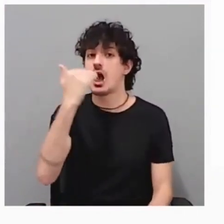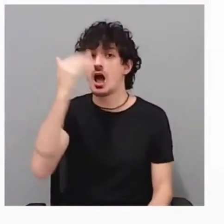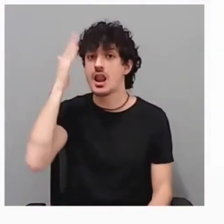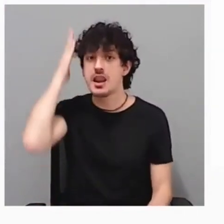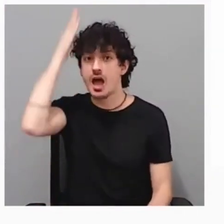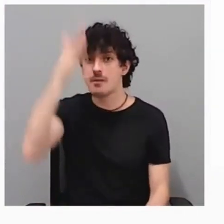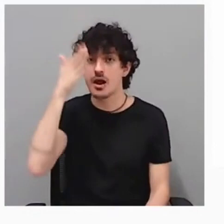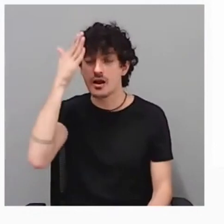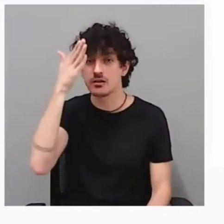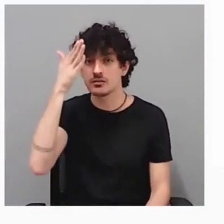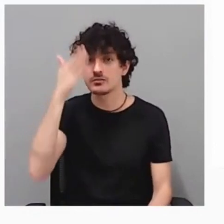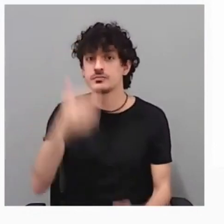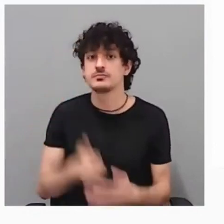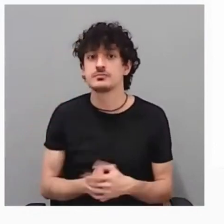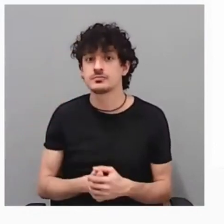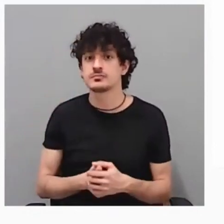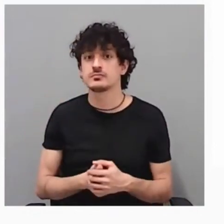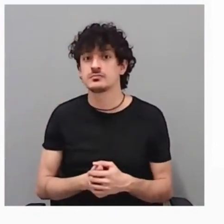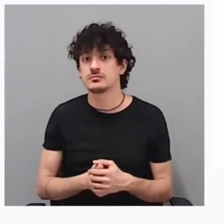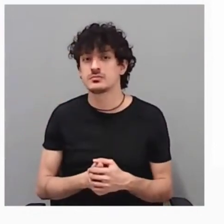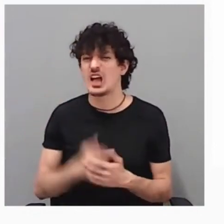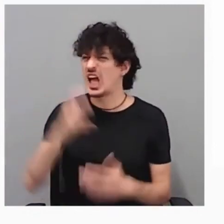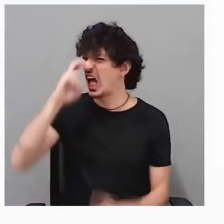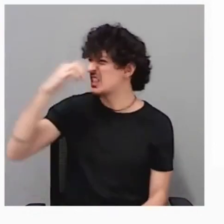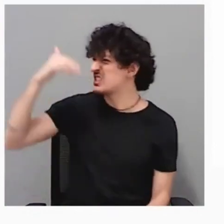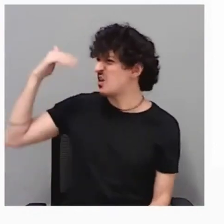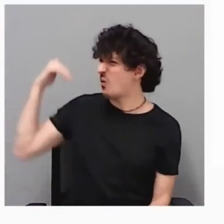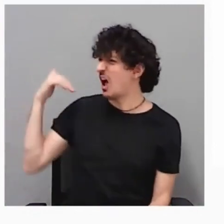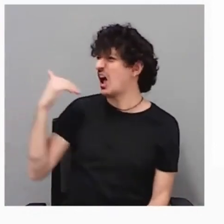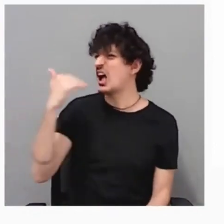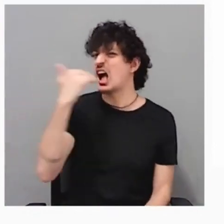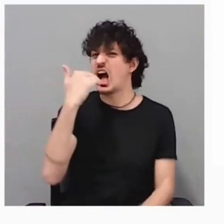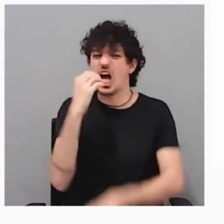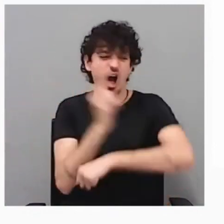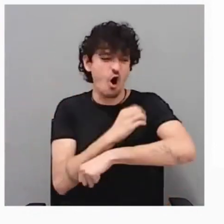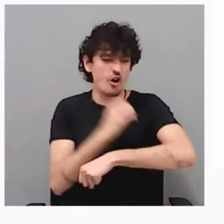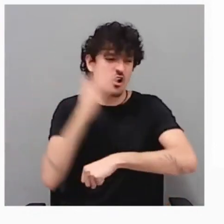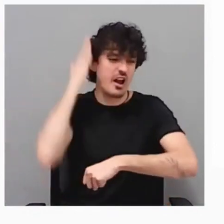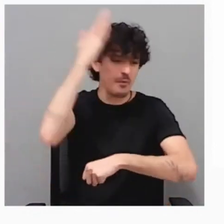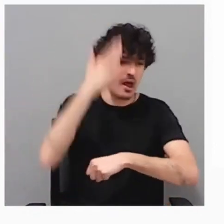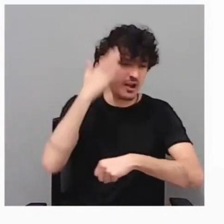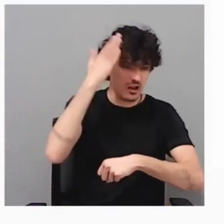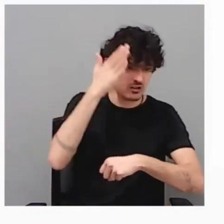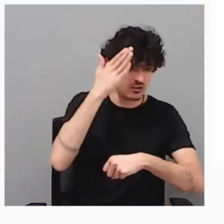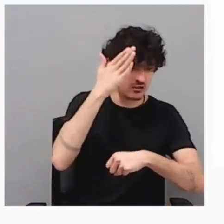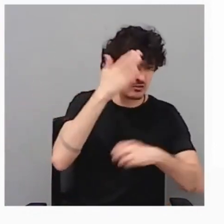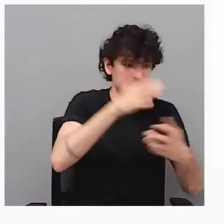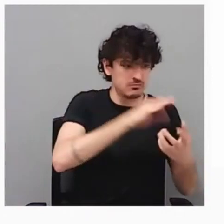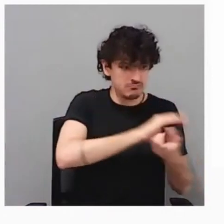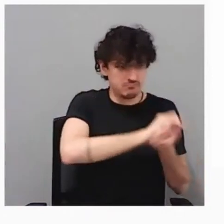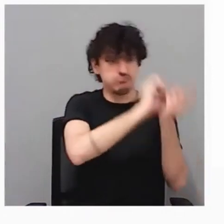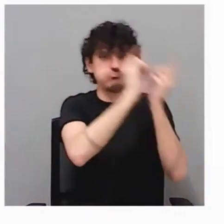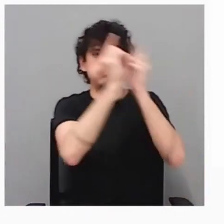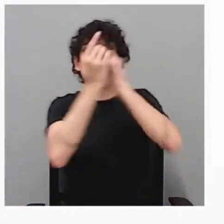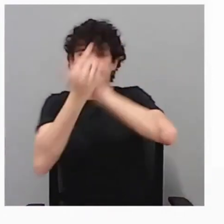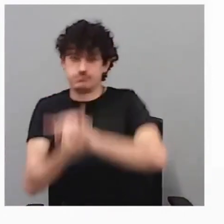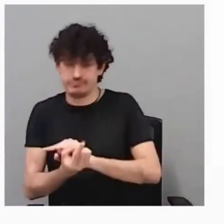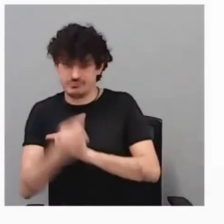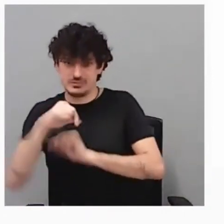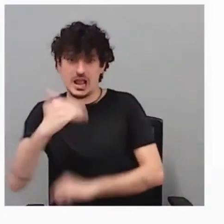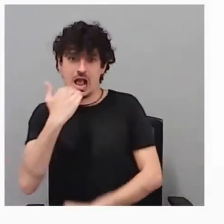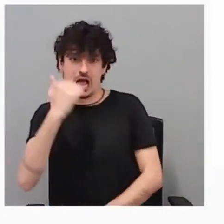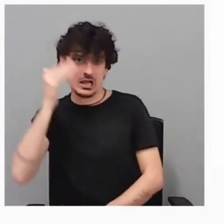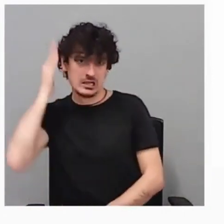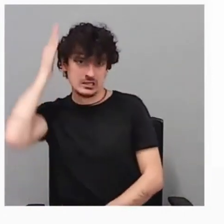obra social de la antigua Caja de Ahorros de Navarra. Y lo que hicimos es redefinir ese propósito.